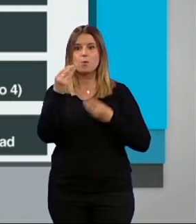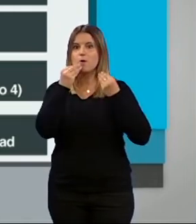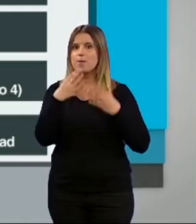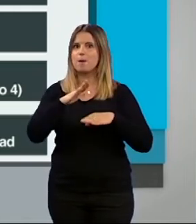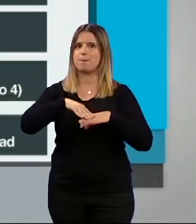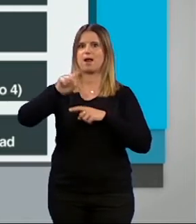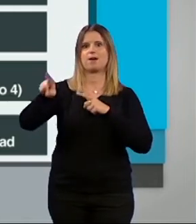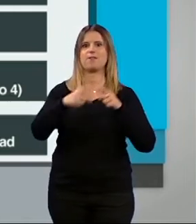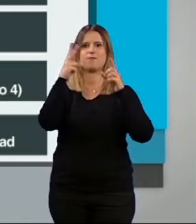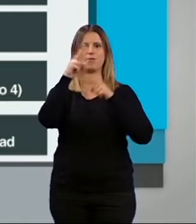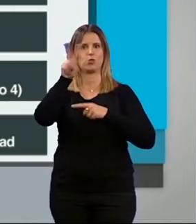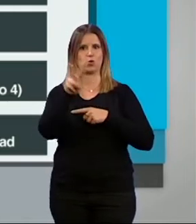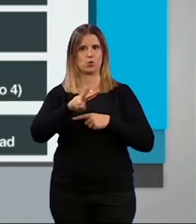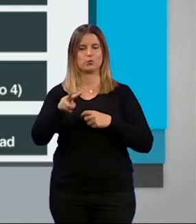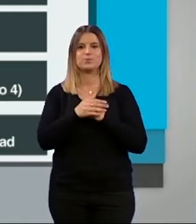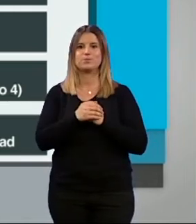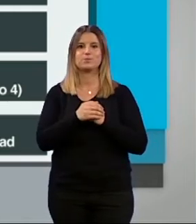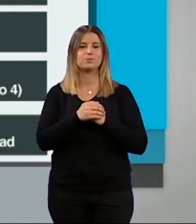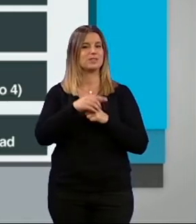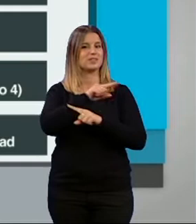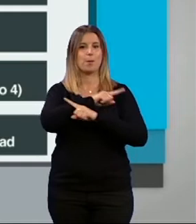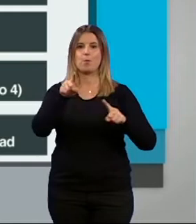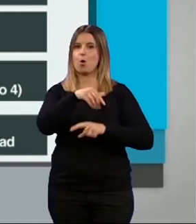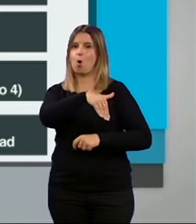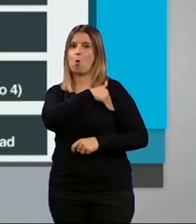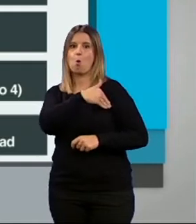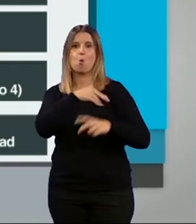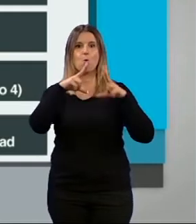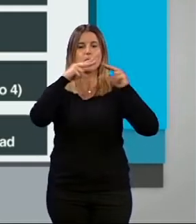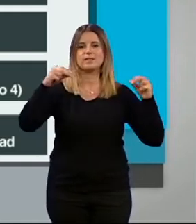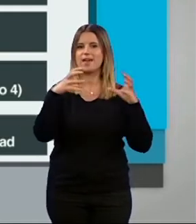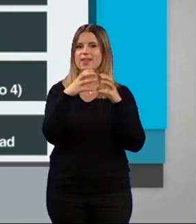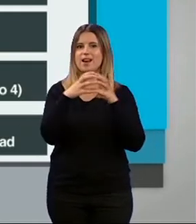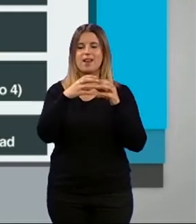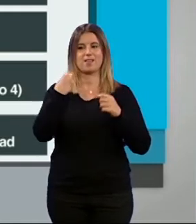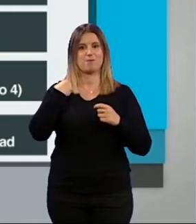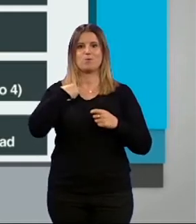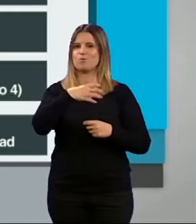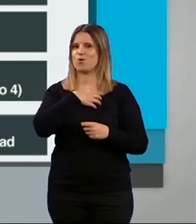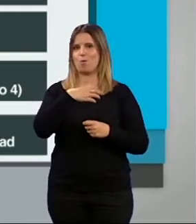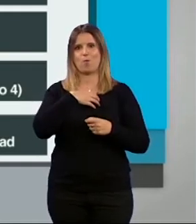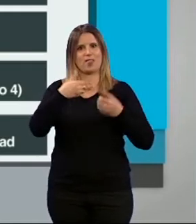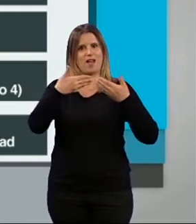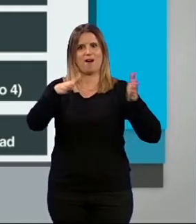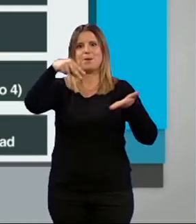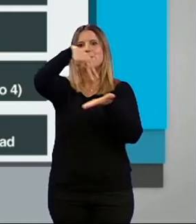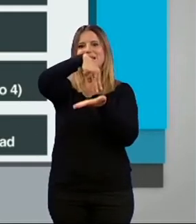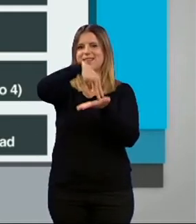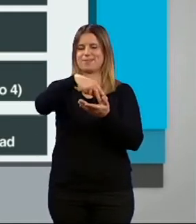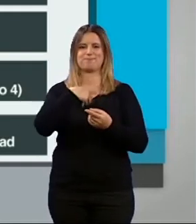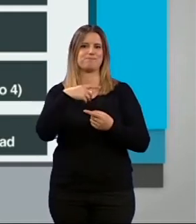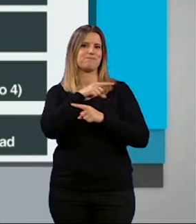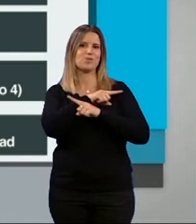pasar a la fase 2. Tampoco por tanto la Universidad de Granada podrá acogerse a lo permitido en el nivel 2 que supondría la presencialidad en las